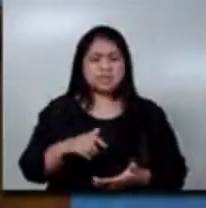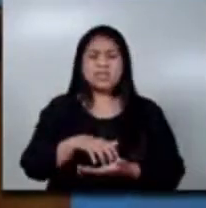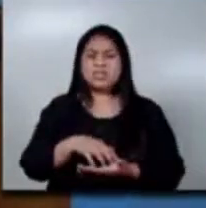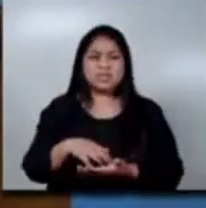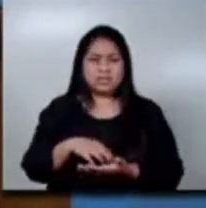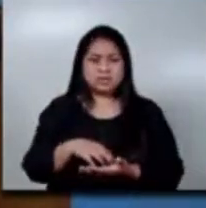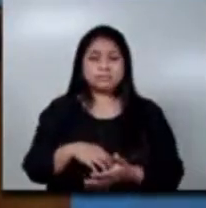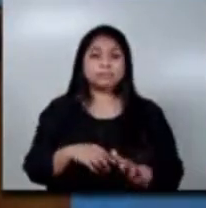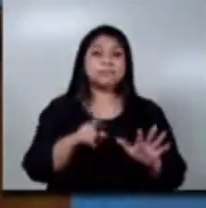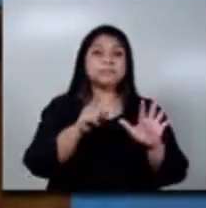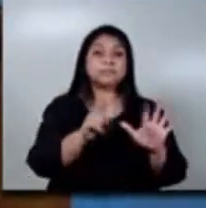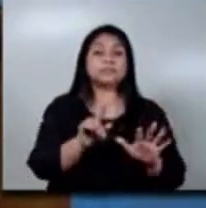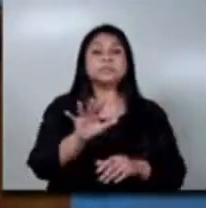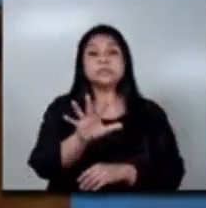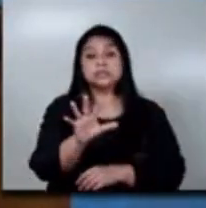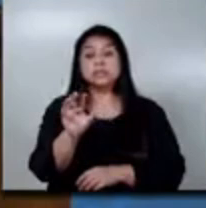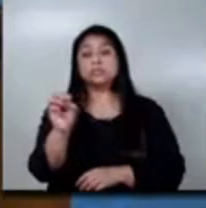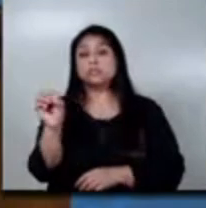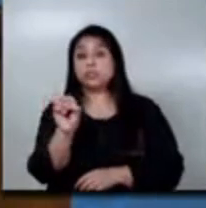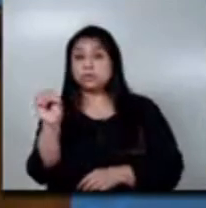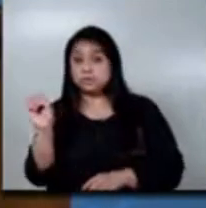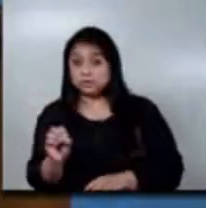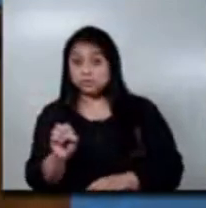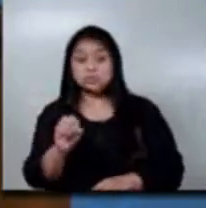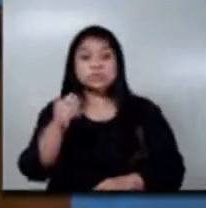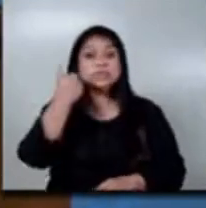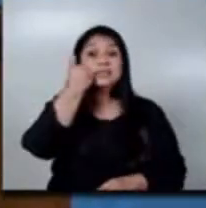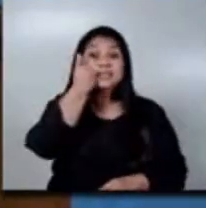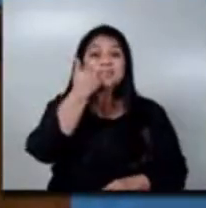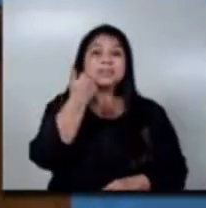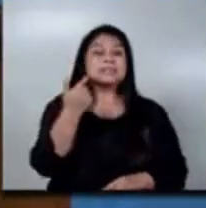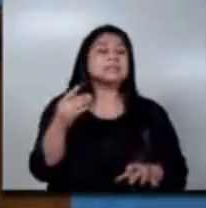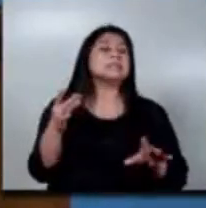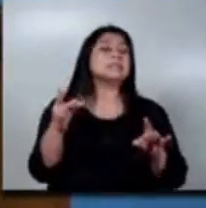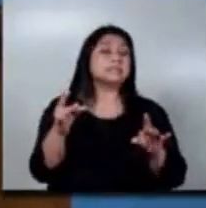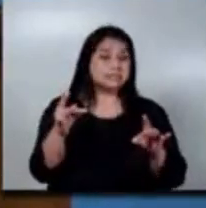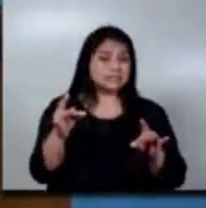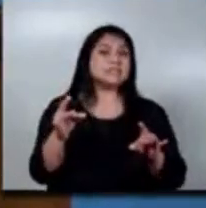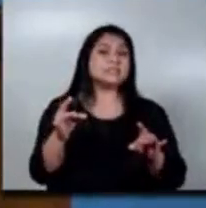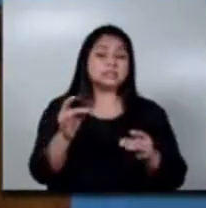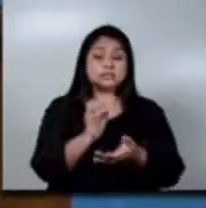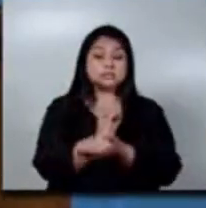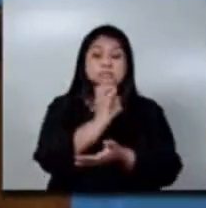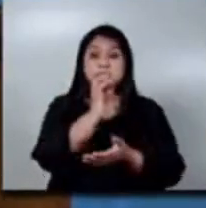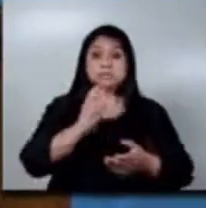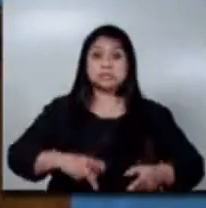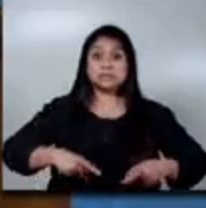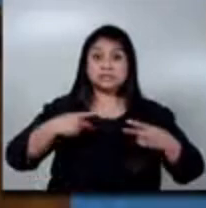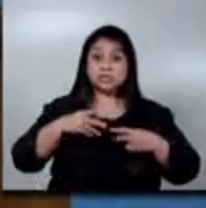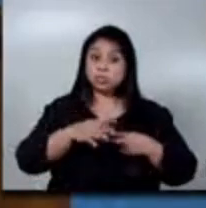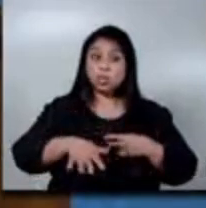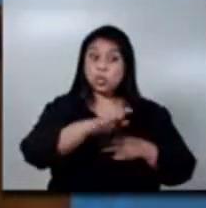sesenta y cinco por ciento de estas patologías son graves. La esperanza de vida de todos estos